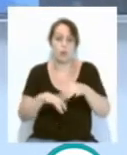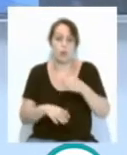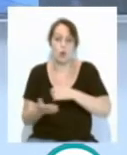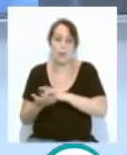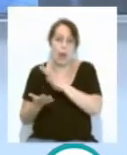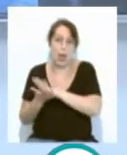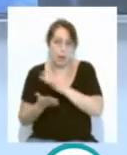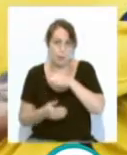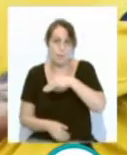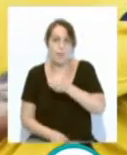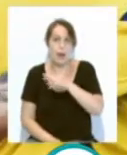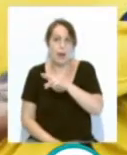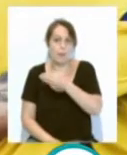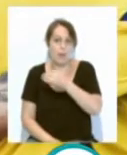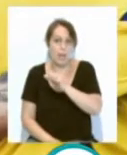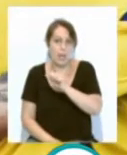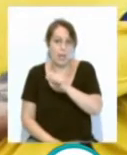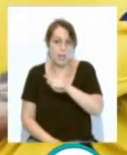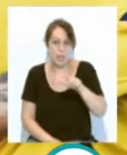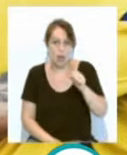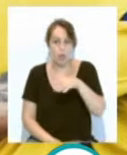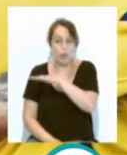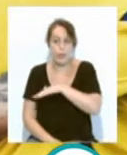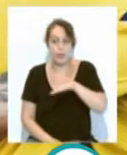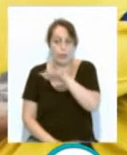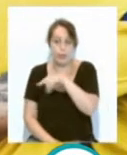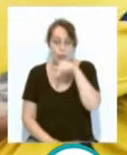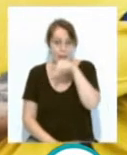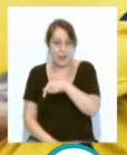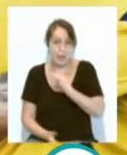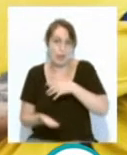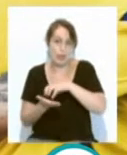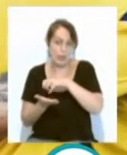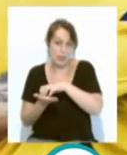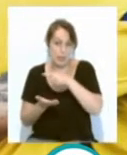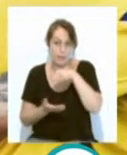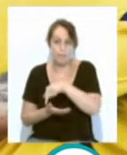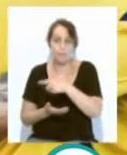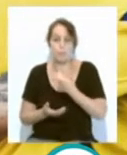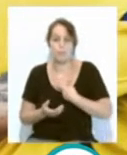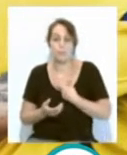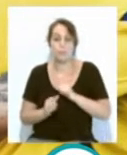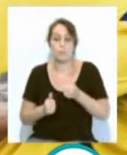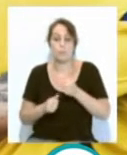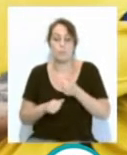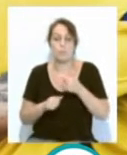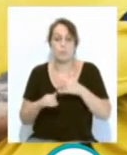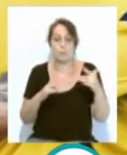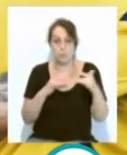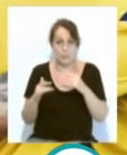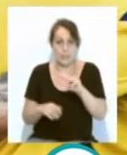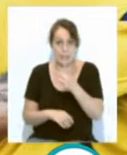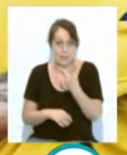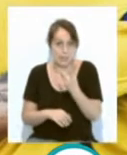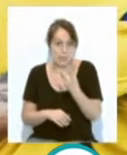Marbella. Precisamente, en las instalaciones del Marbella Football Center va a afrontar, como decimos, tres encuentros